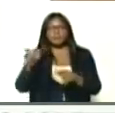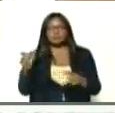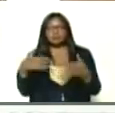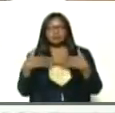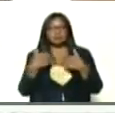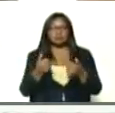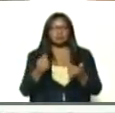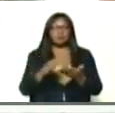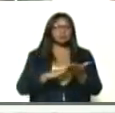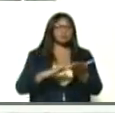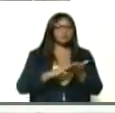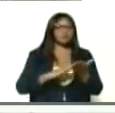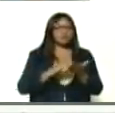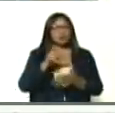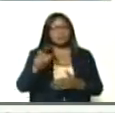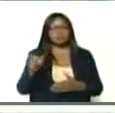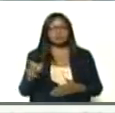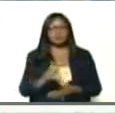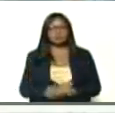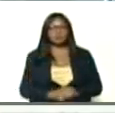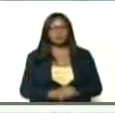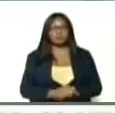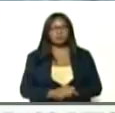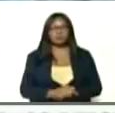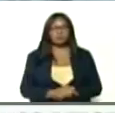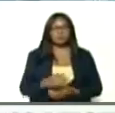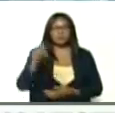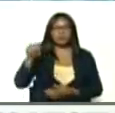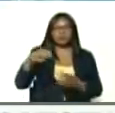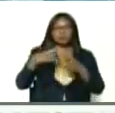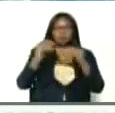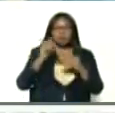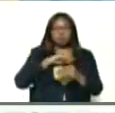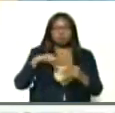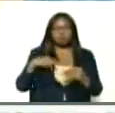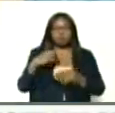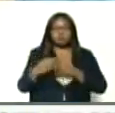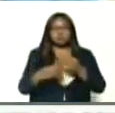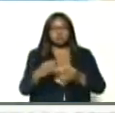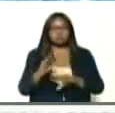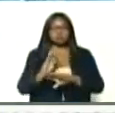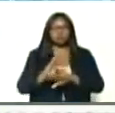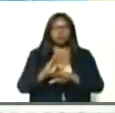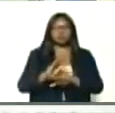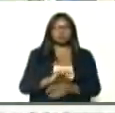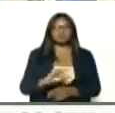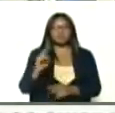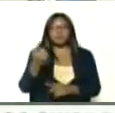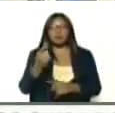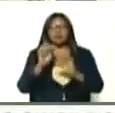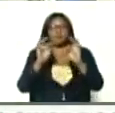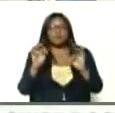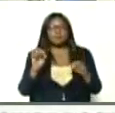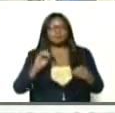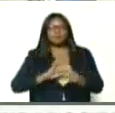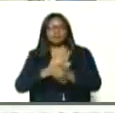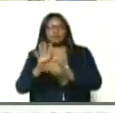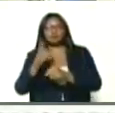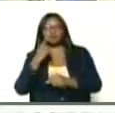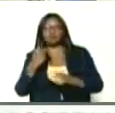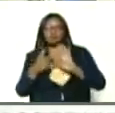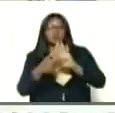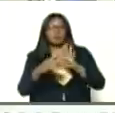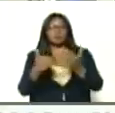de salud, para recuperar a nuestra gente, aquí nosotros hemos hecho la contención, ya en la primera ola, del COVID-19, fuimos ejemplo,